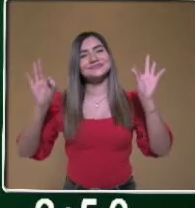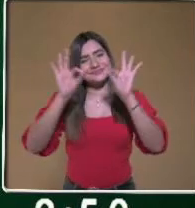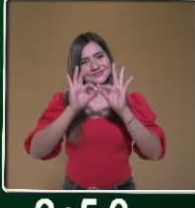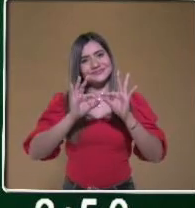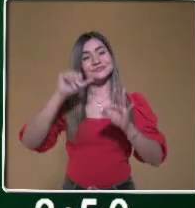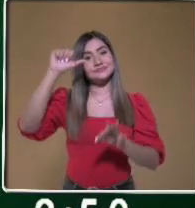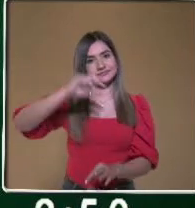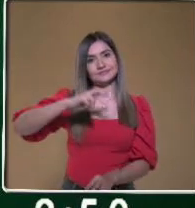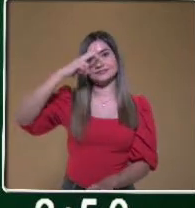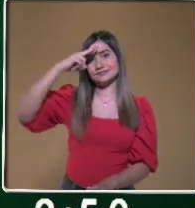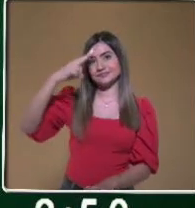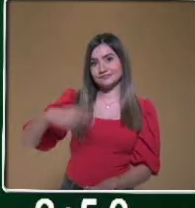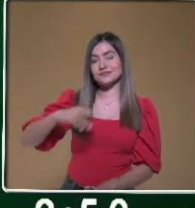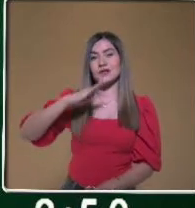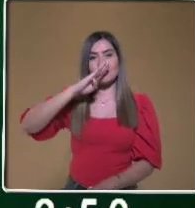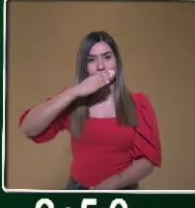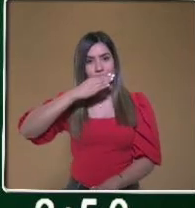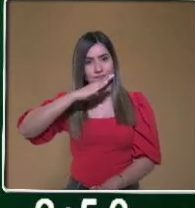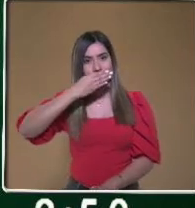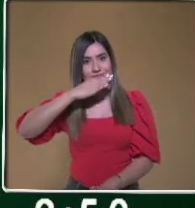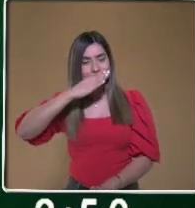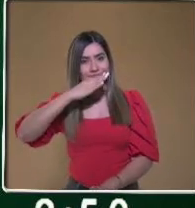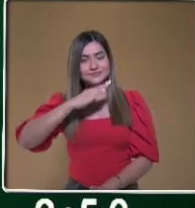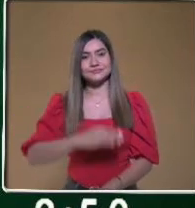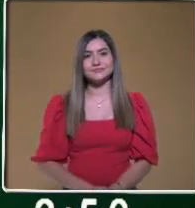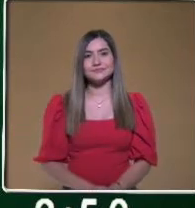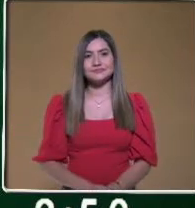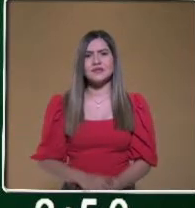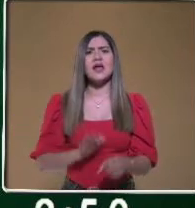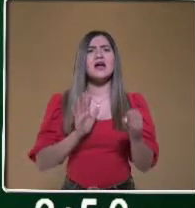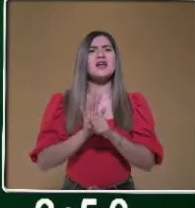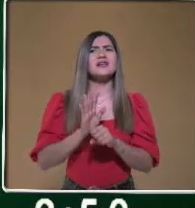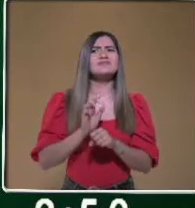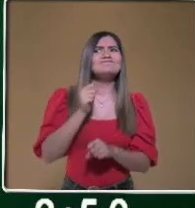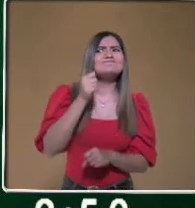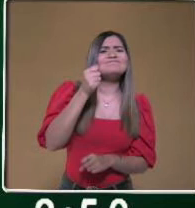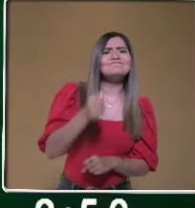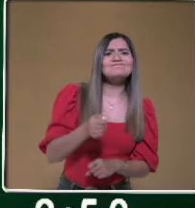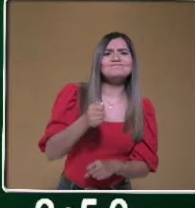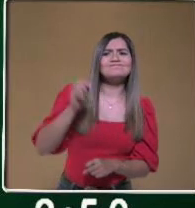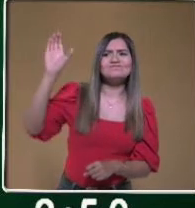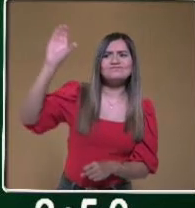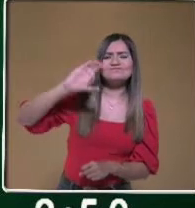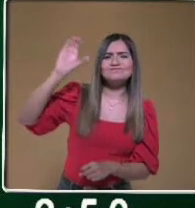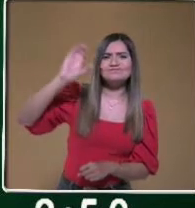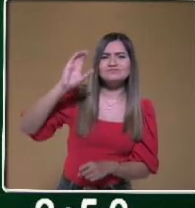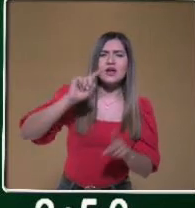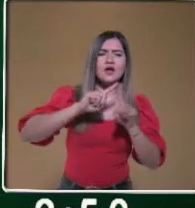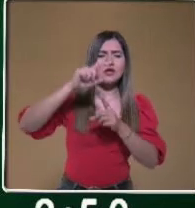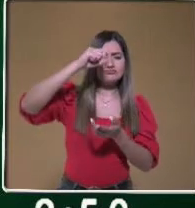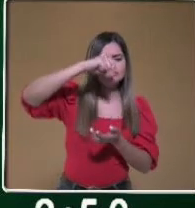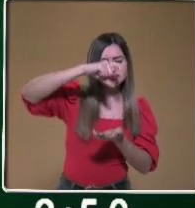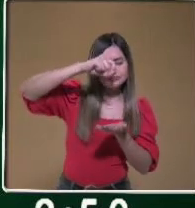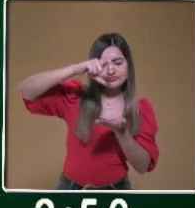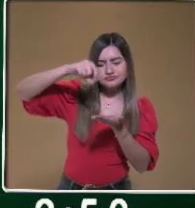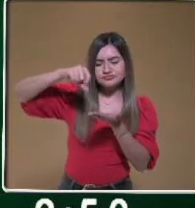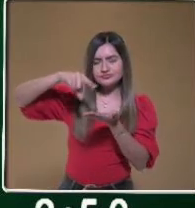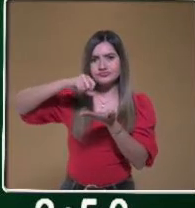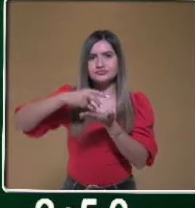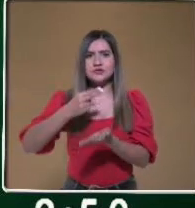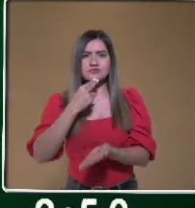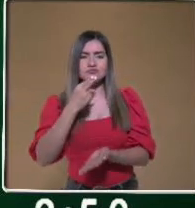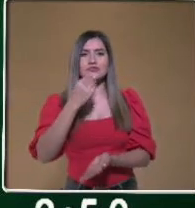México es el maíz. Bueno, ¿y qué son los cereales? Pues son granos o semillas que se utilizan en la